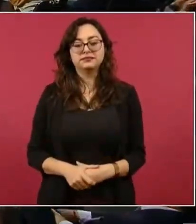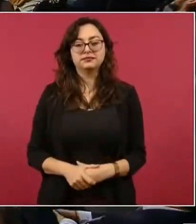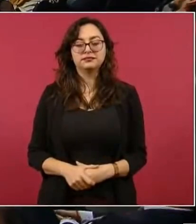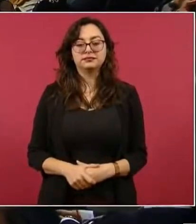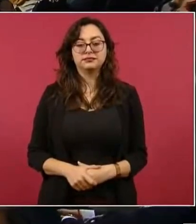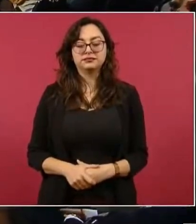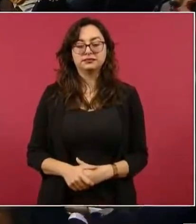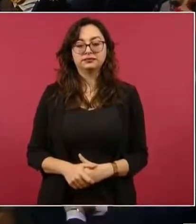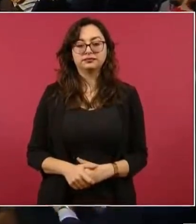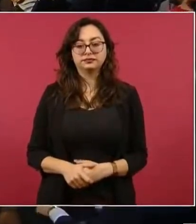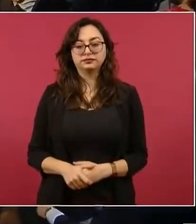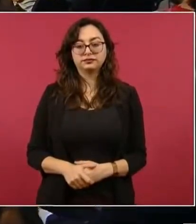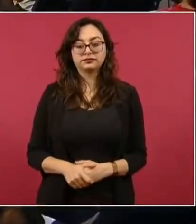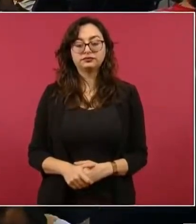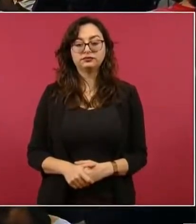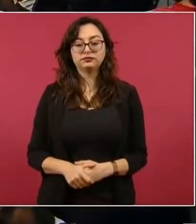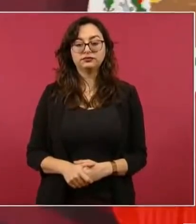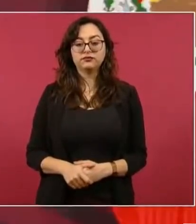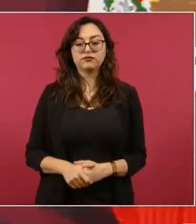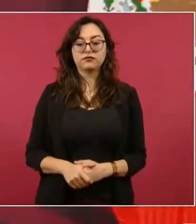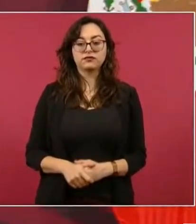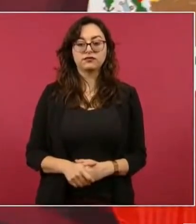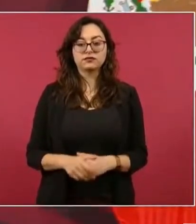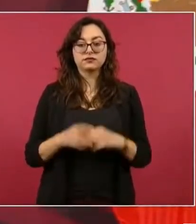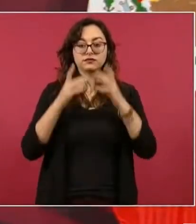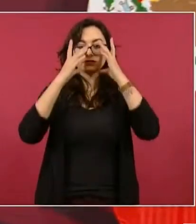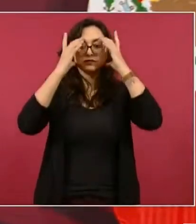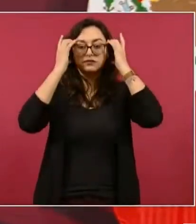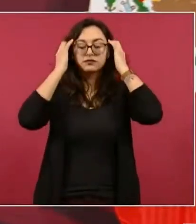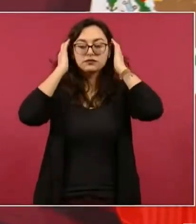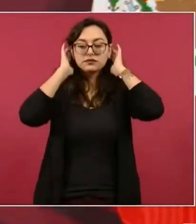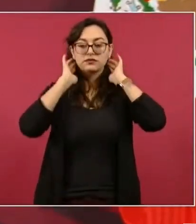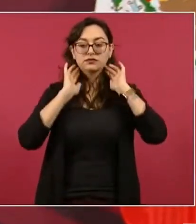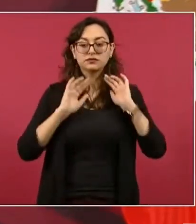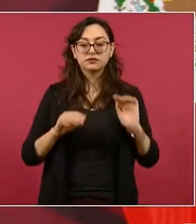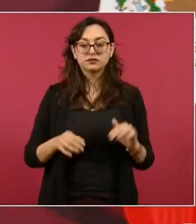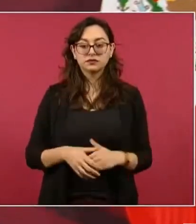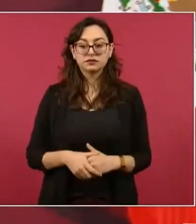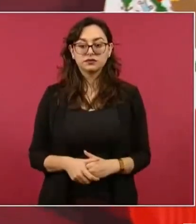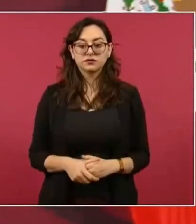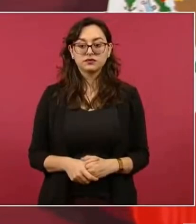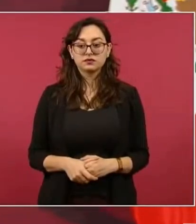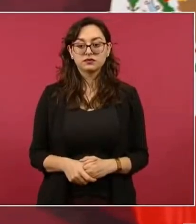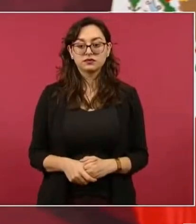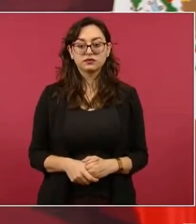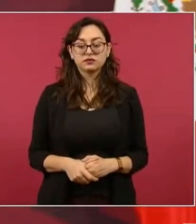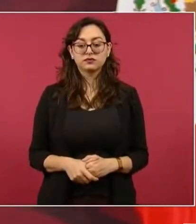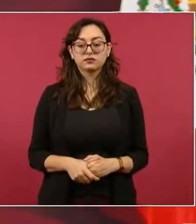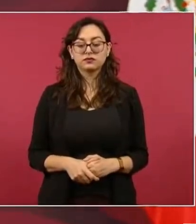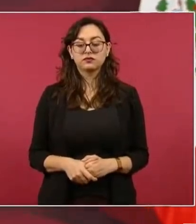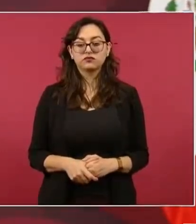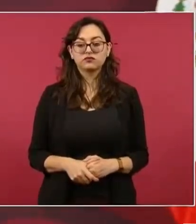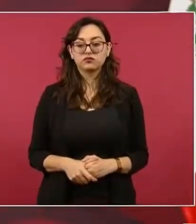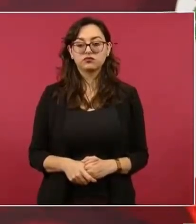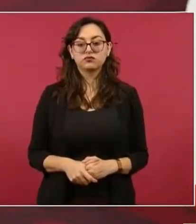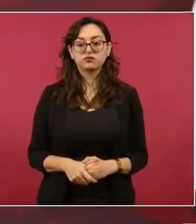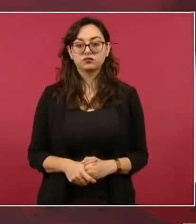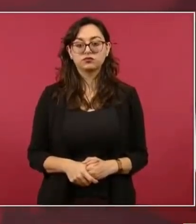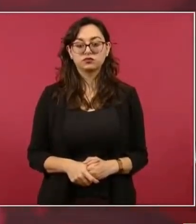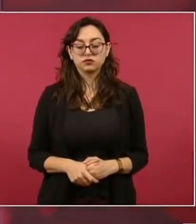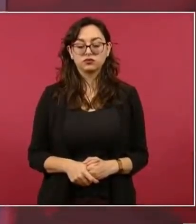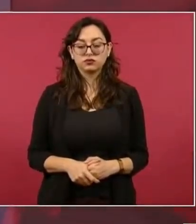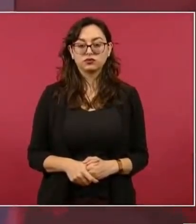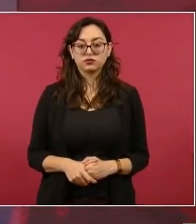sí. En un informe hice una cuenta.